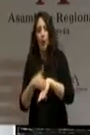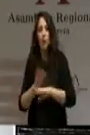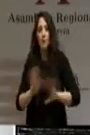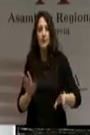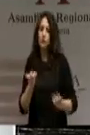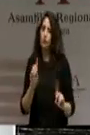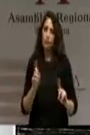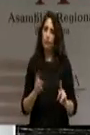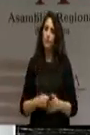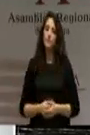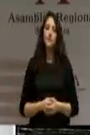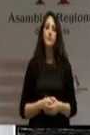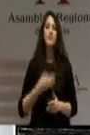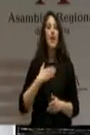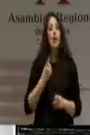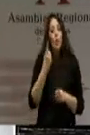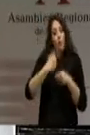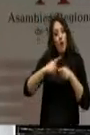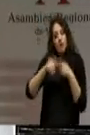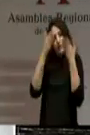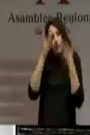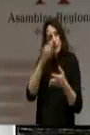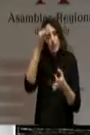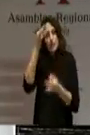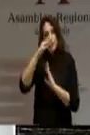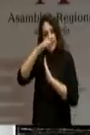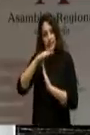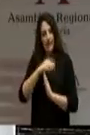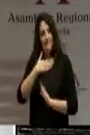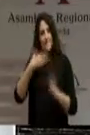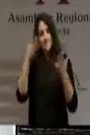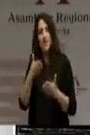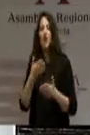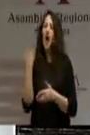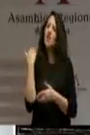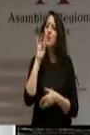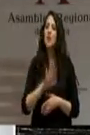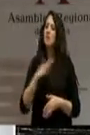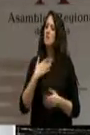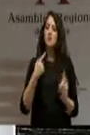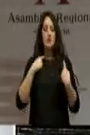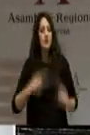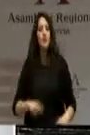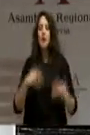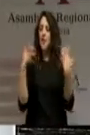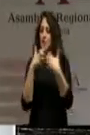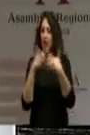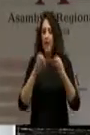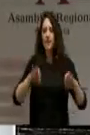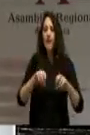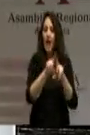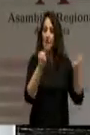Quiero detenerme brevemente. Usted ayer dio la impresión de que dijo que estamos rendidos, no va haber pelea, hay un acuerdo con la empresa,